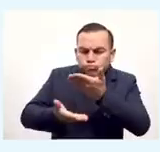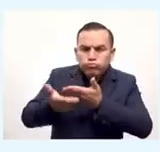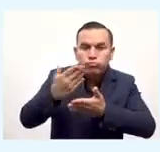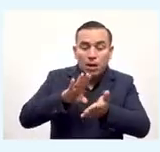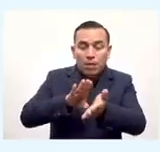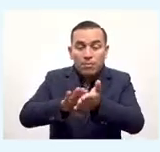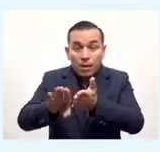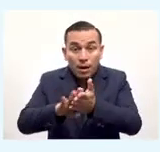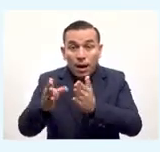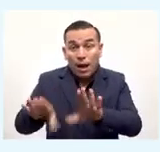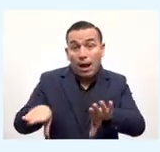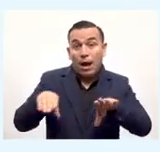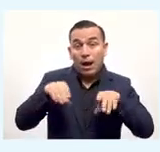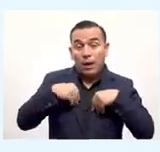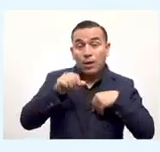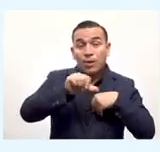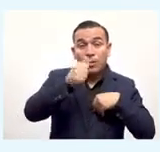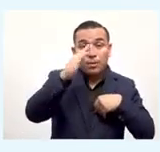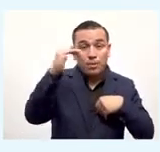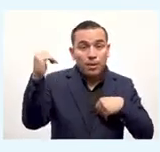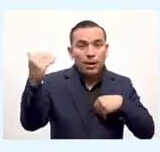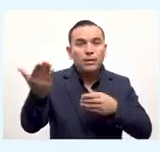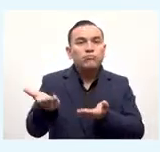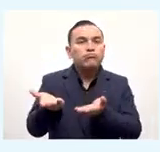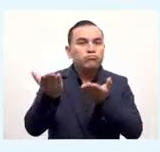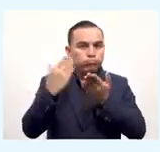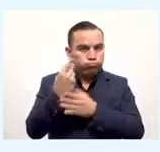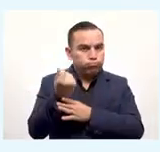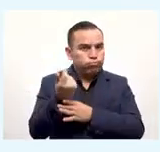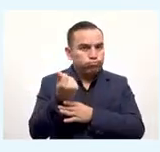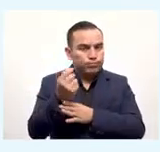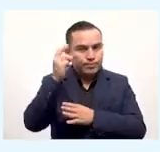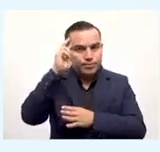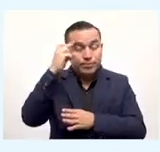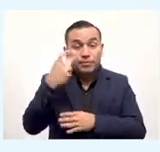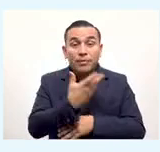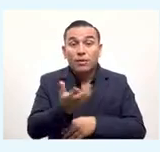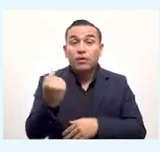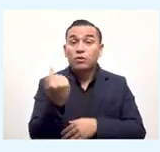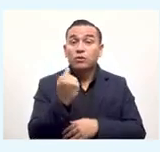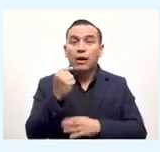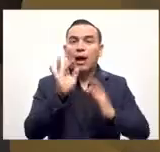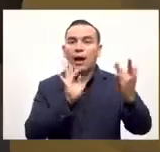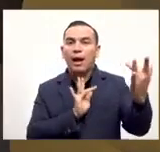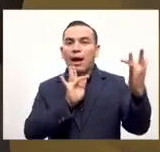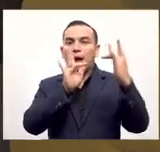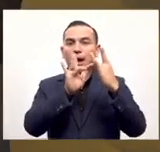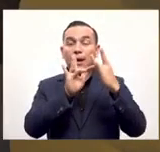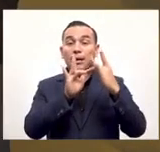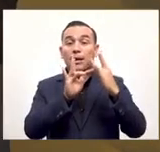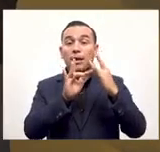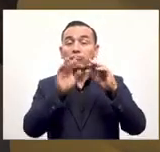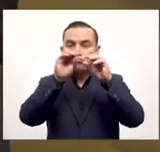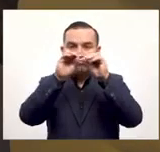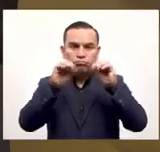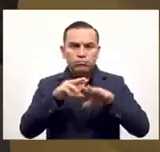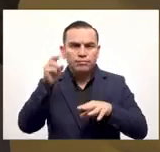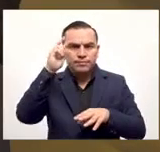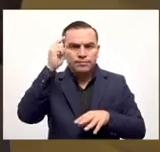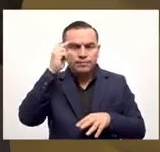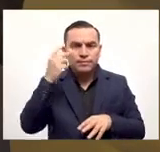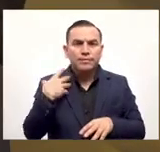dinero, para recibir remesas, para revisar el estado de cuenta y no necesita tener saldo, solo tiene que haber señal de internet en la zona.